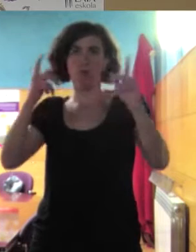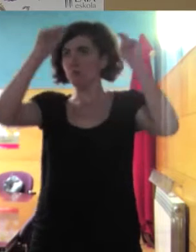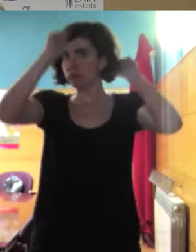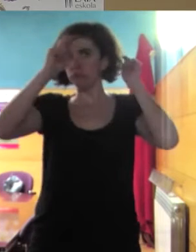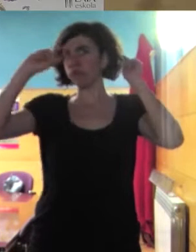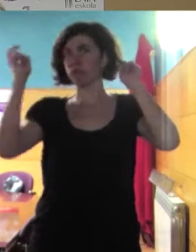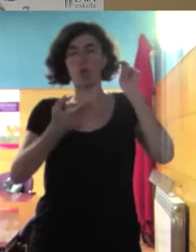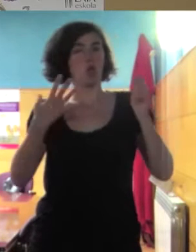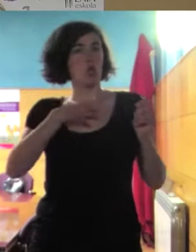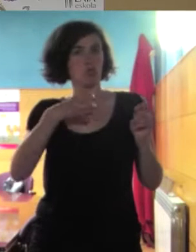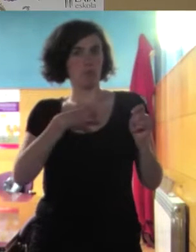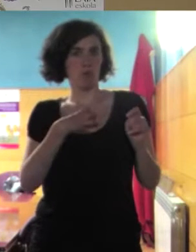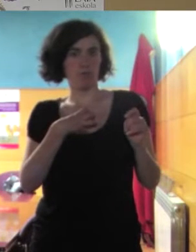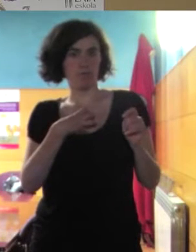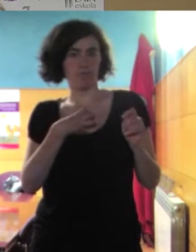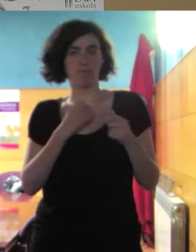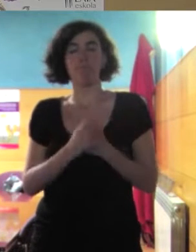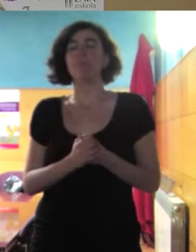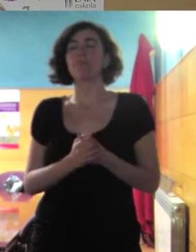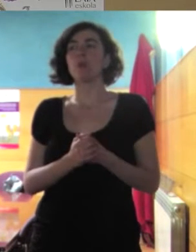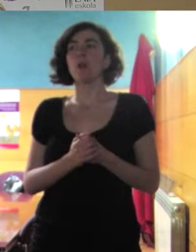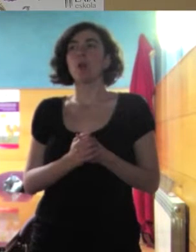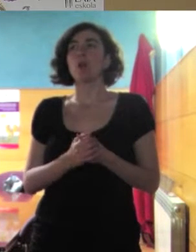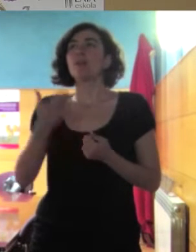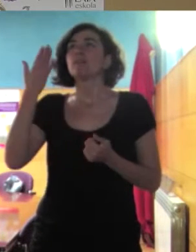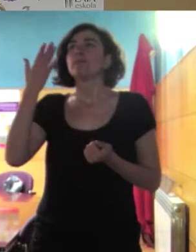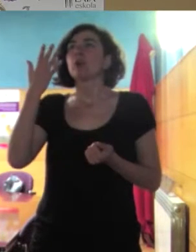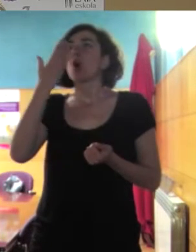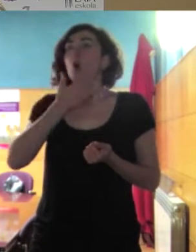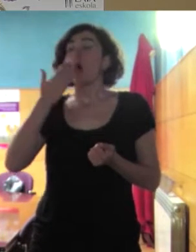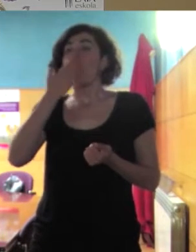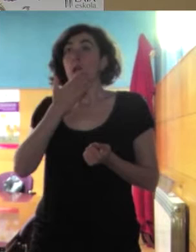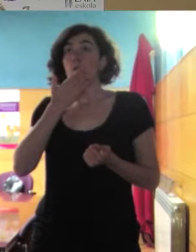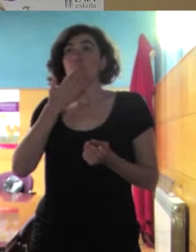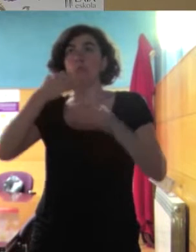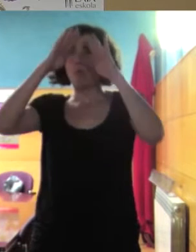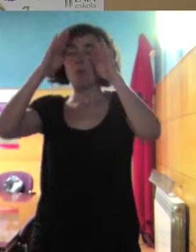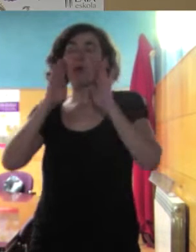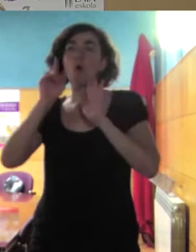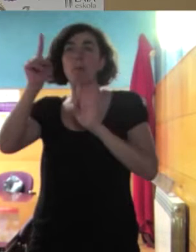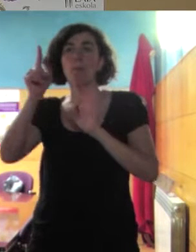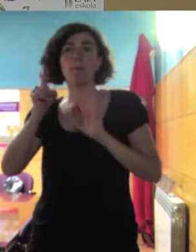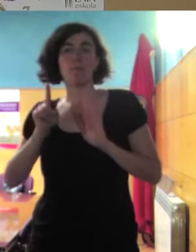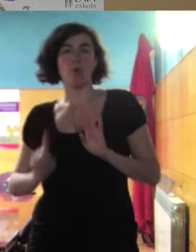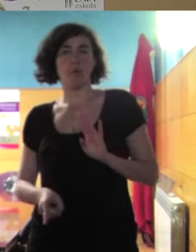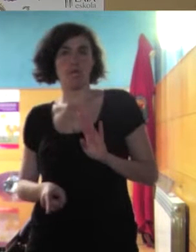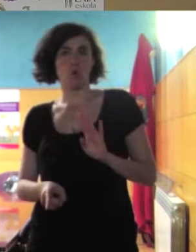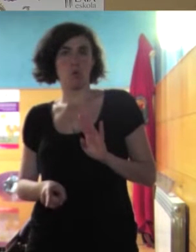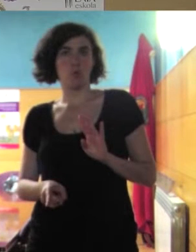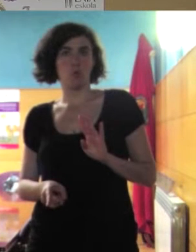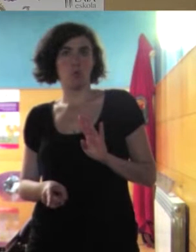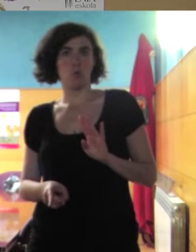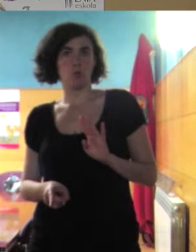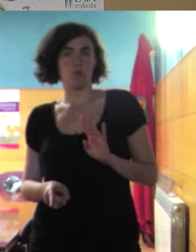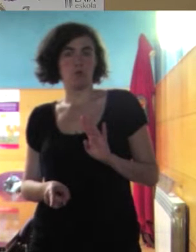el velo después de que lo hicieran en esta escuela no lo hicieron porque estaban preocupadas las escuelas por lo que llevaba la chavalería en la